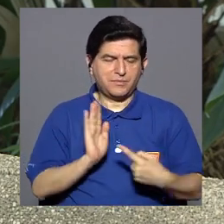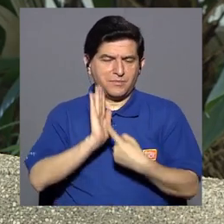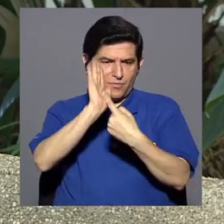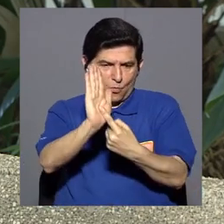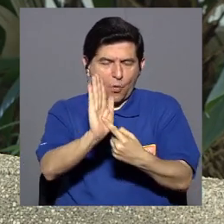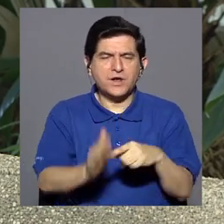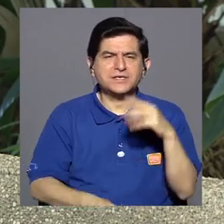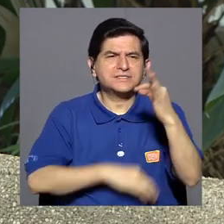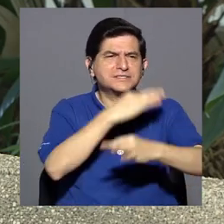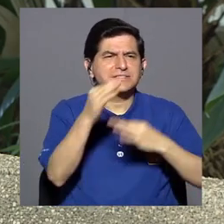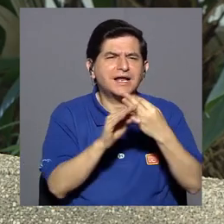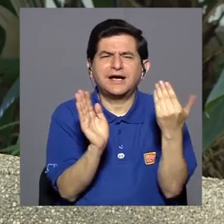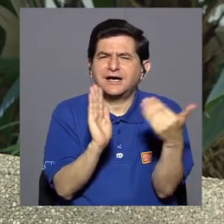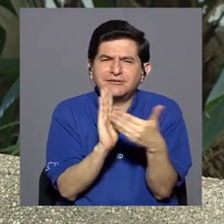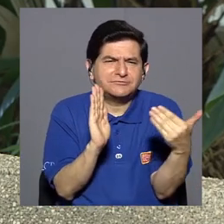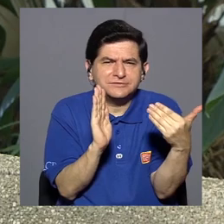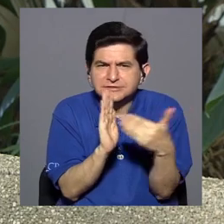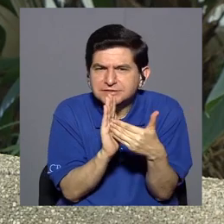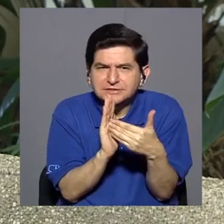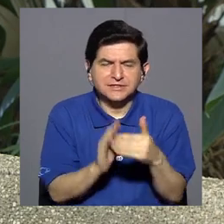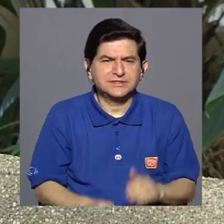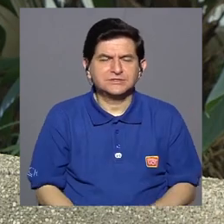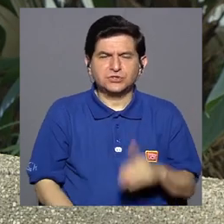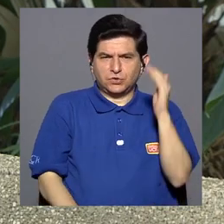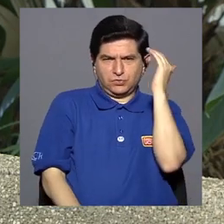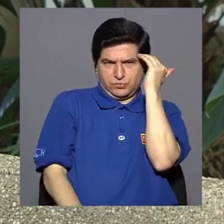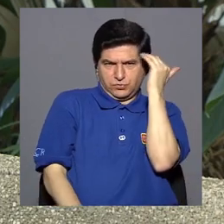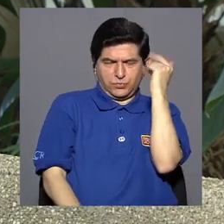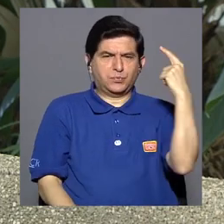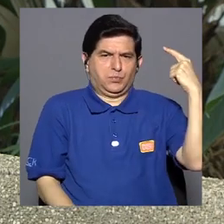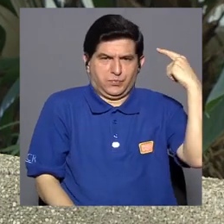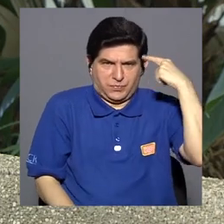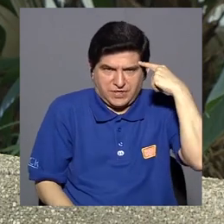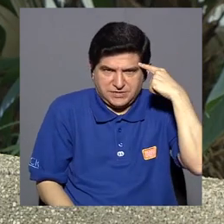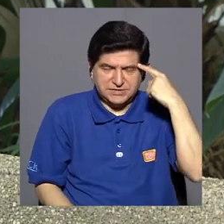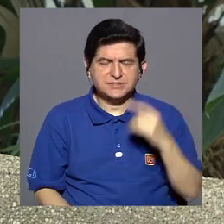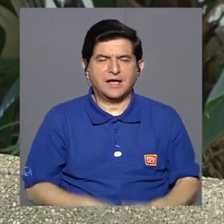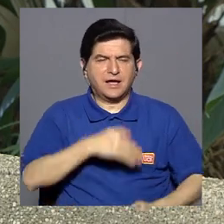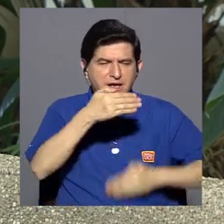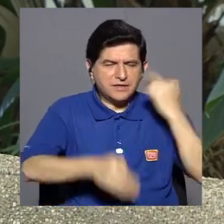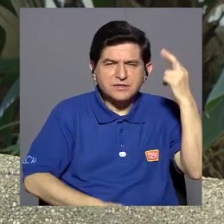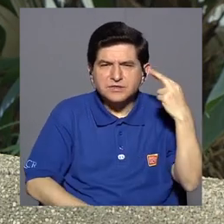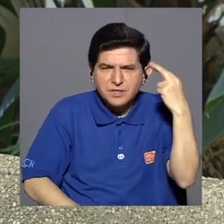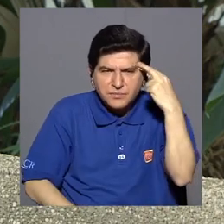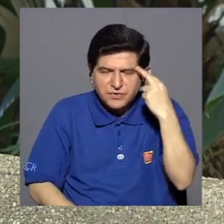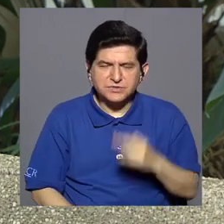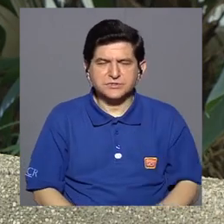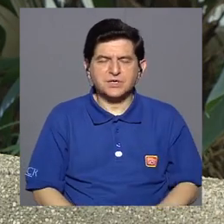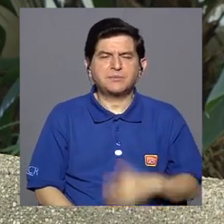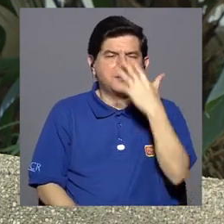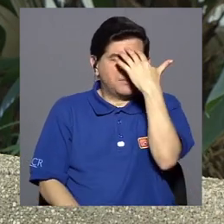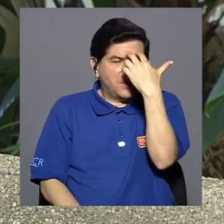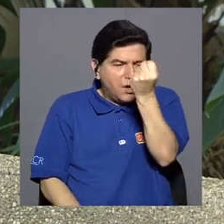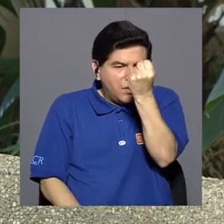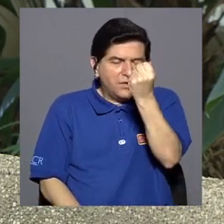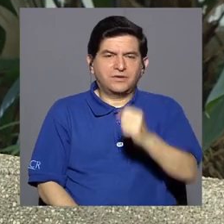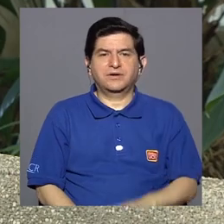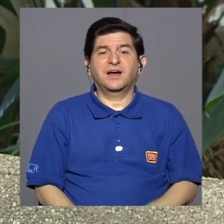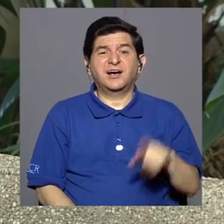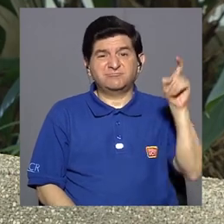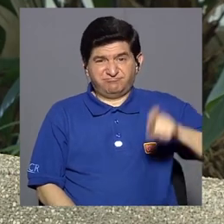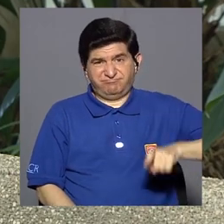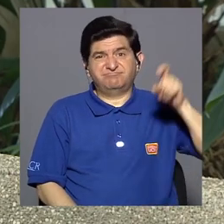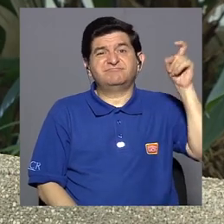manifiesta ciertas alteraciones cognitivas de pensamiento, de lógica, de juicio, de memoria,